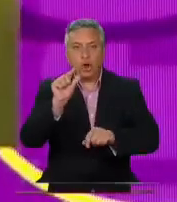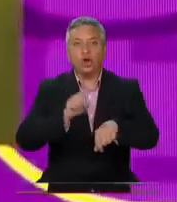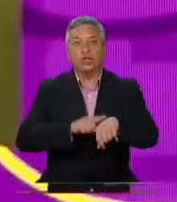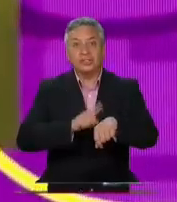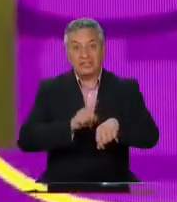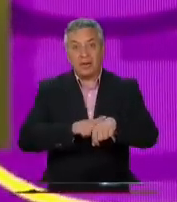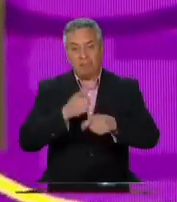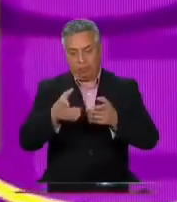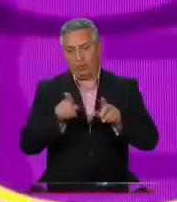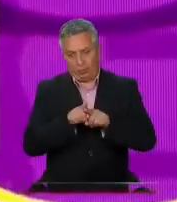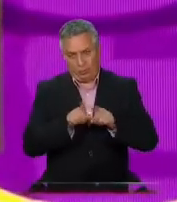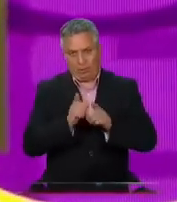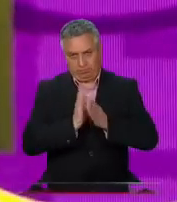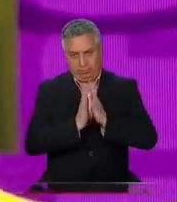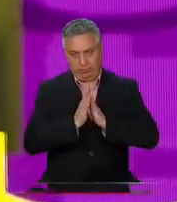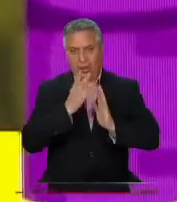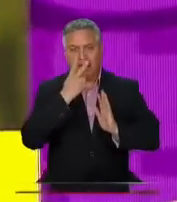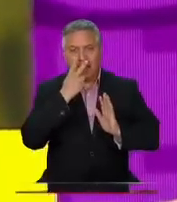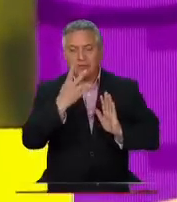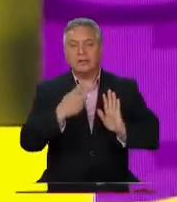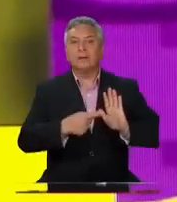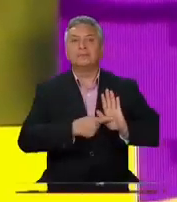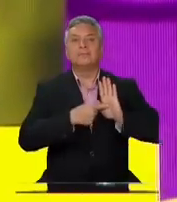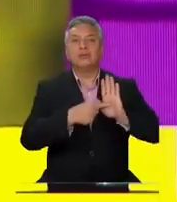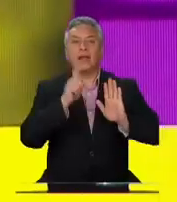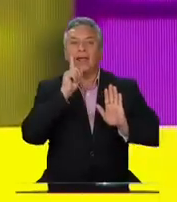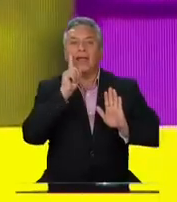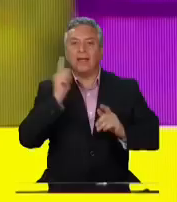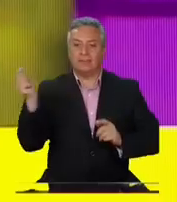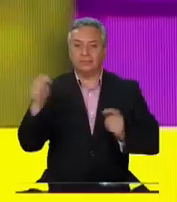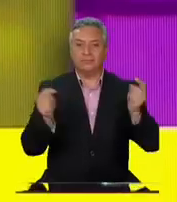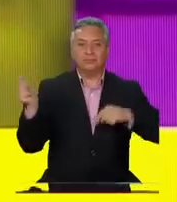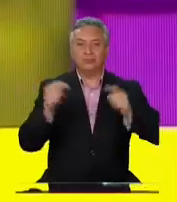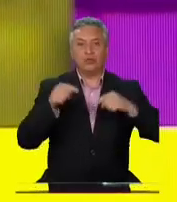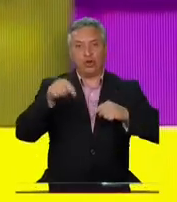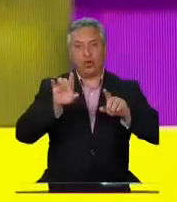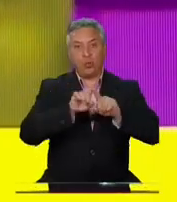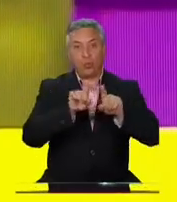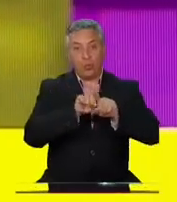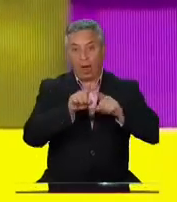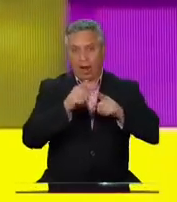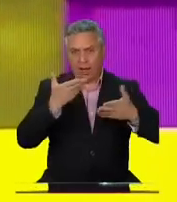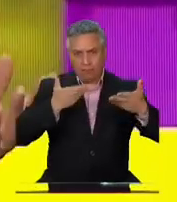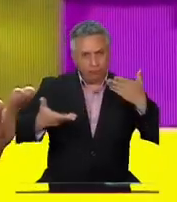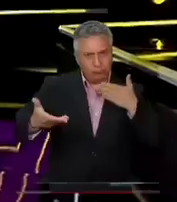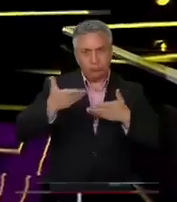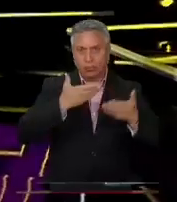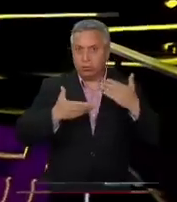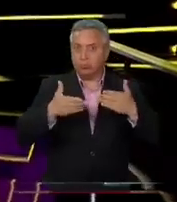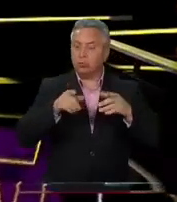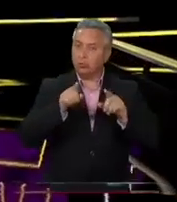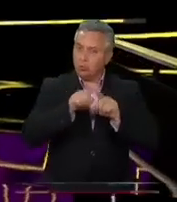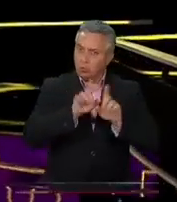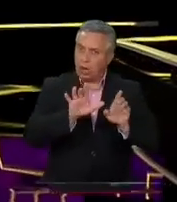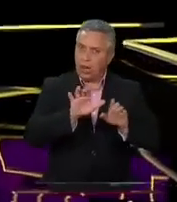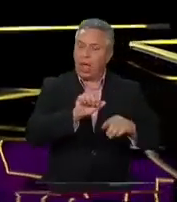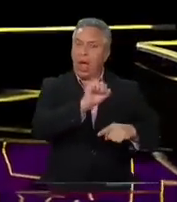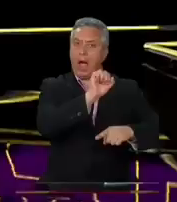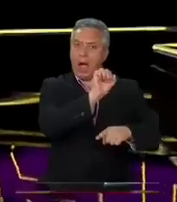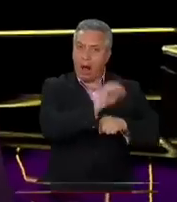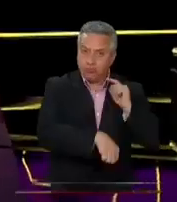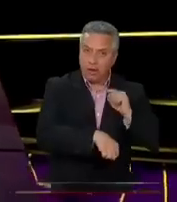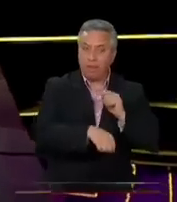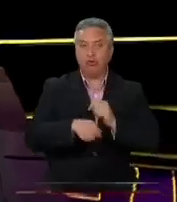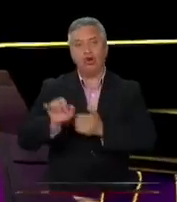Dejato, presentamos a nuestras participantes de esta noche en nuestro debate constitucional representando la apruebo, al rechazo, la